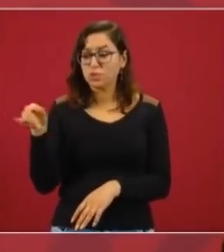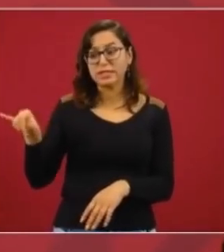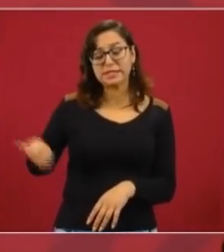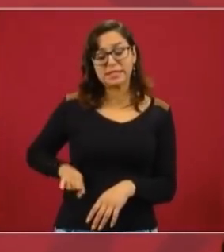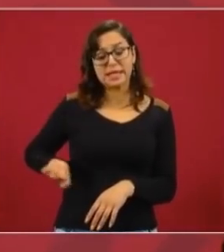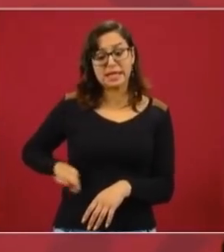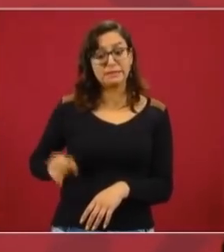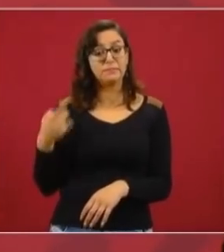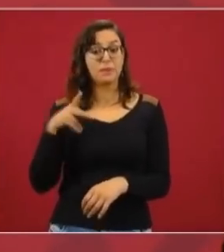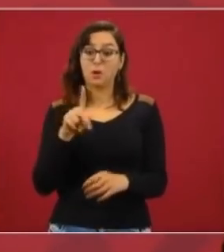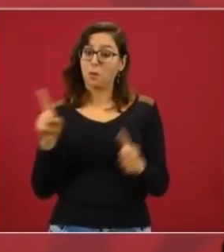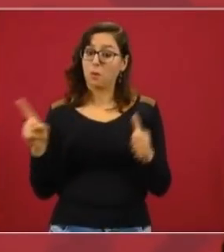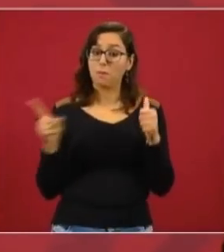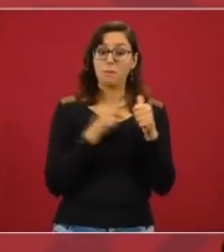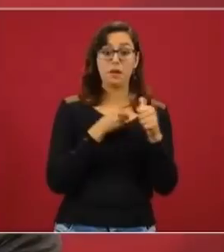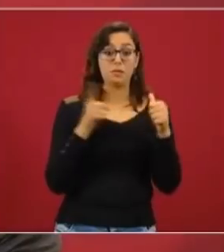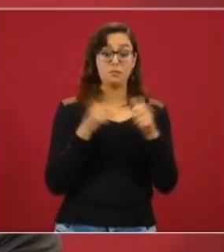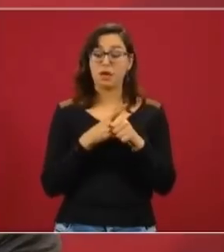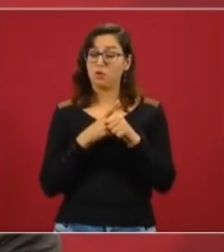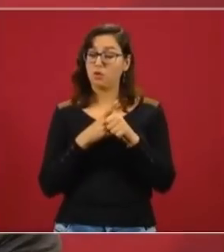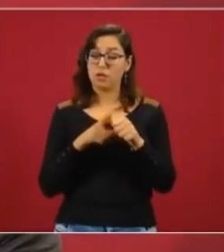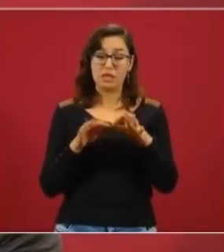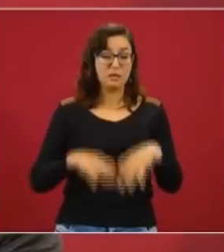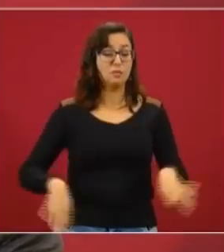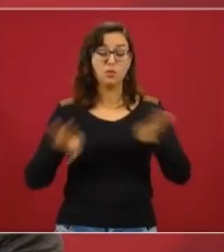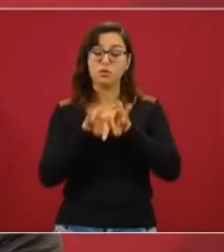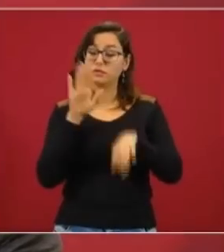está el interés general, el interés de la nación.